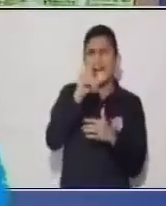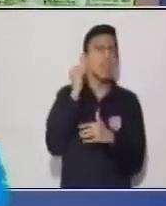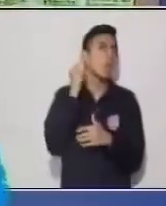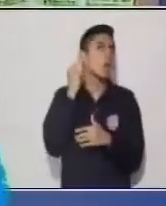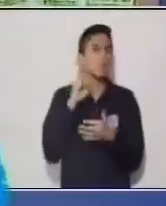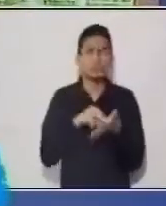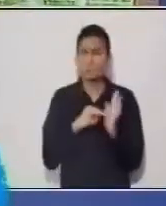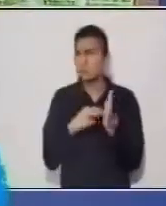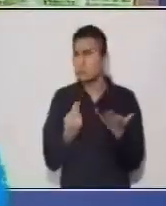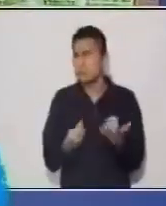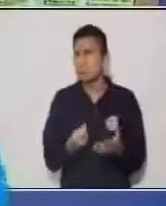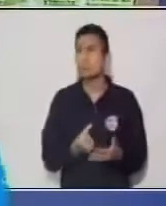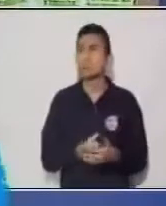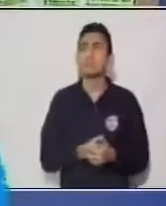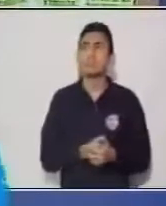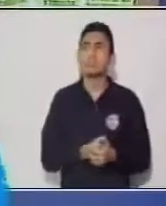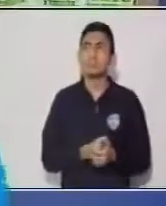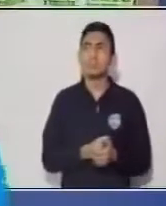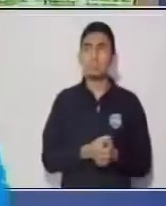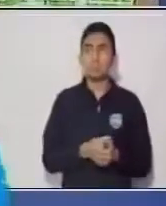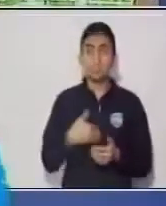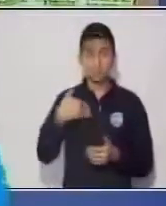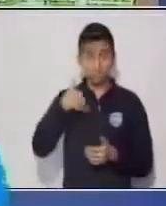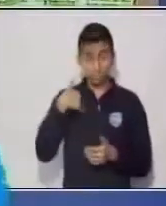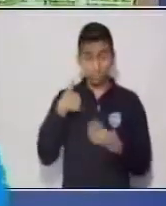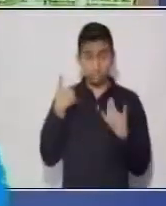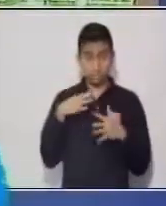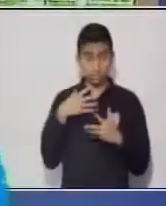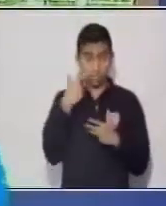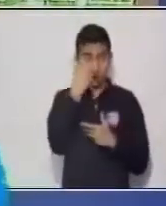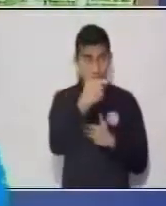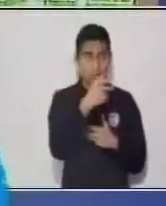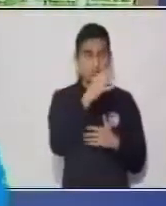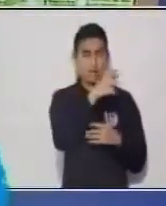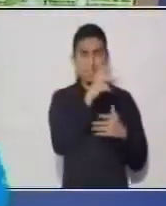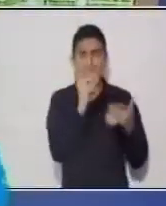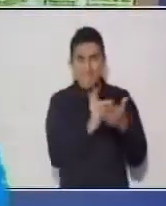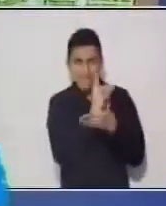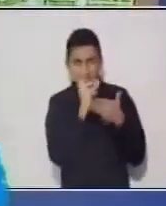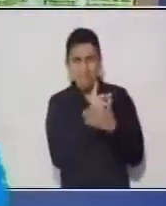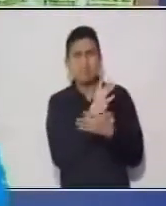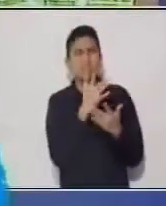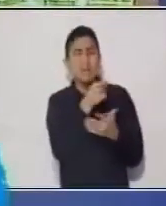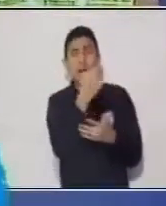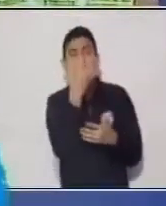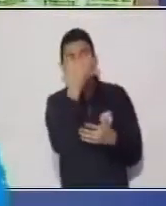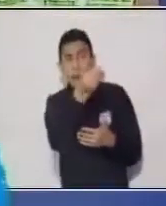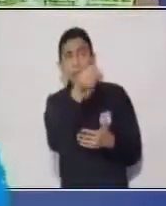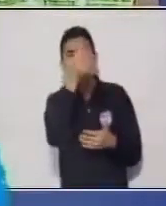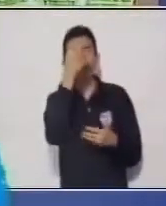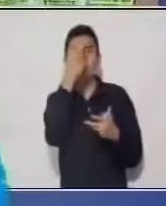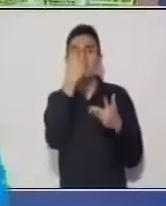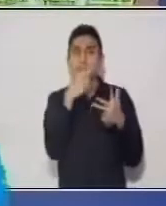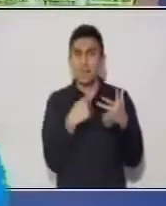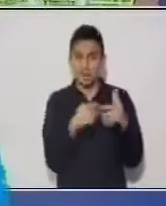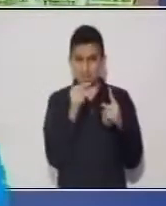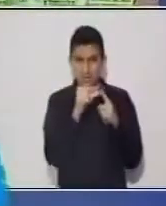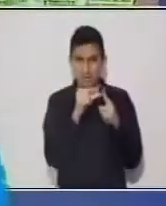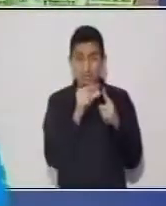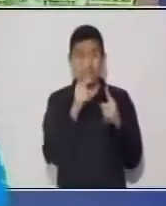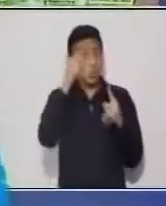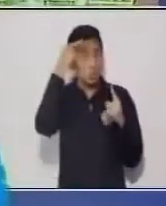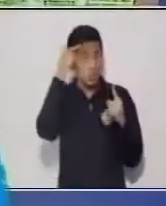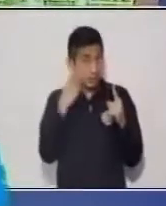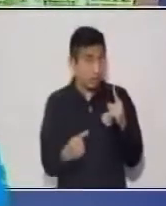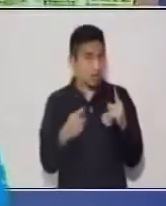Este fragmento. Había comprado aquel diccionario para que ella aprendiera las primeras palabras. Un día,